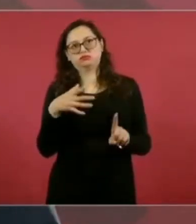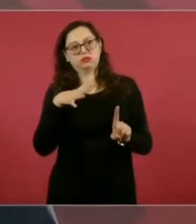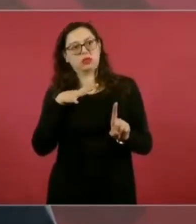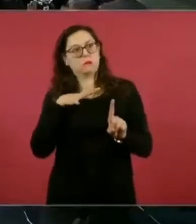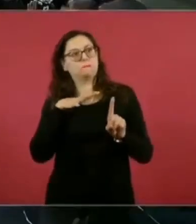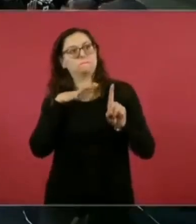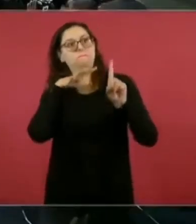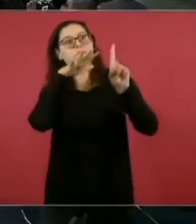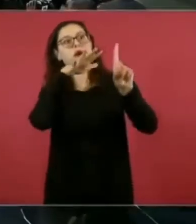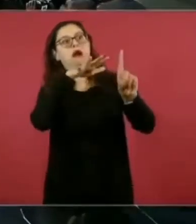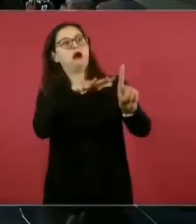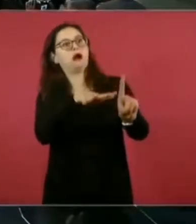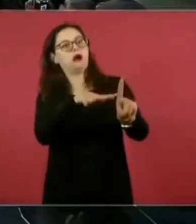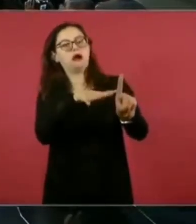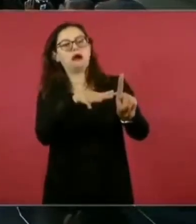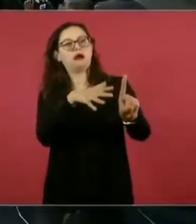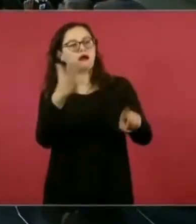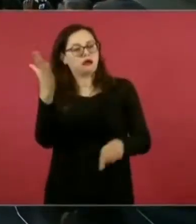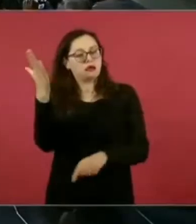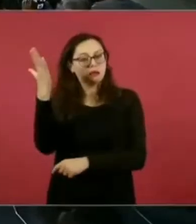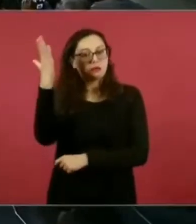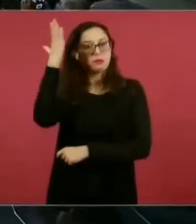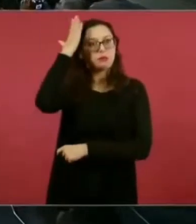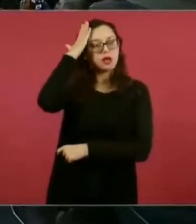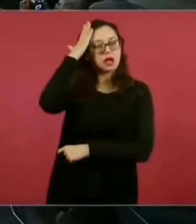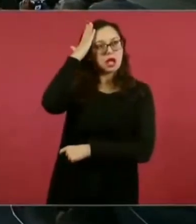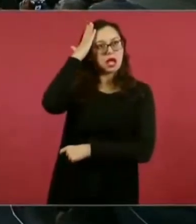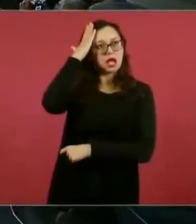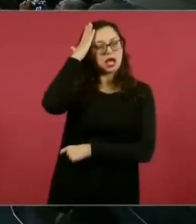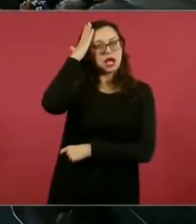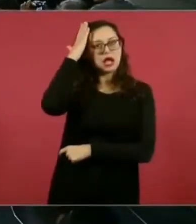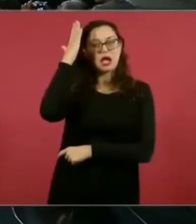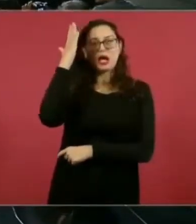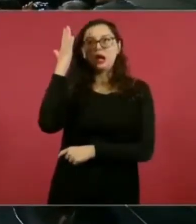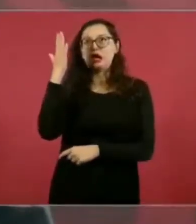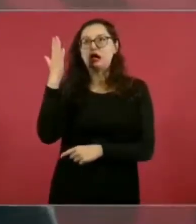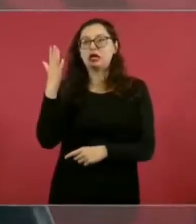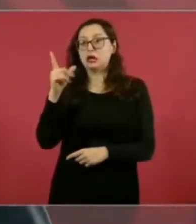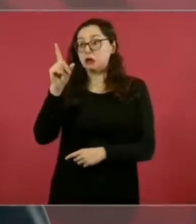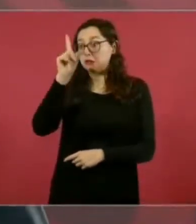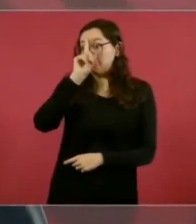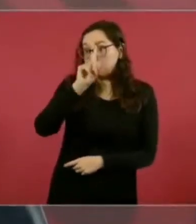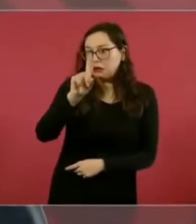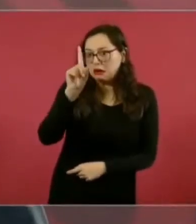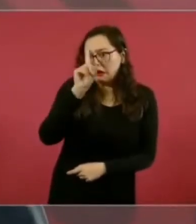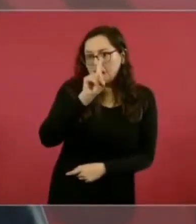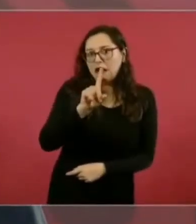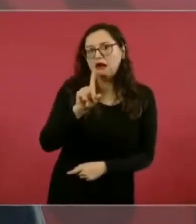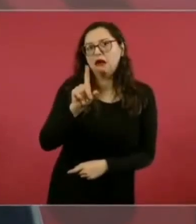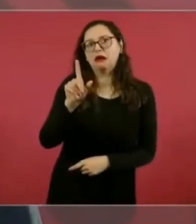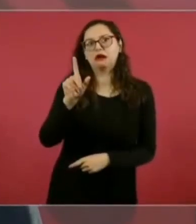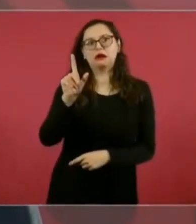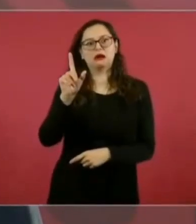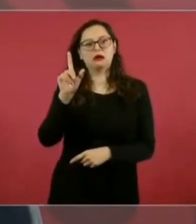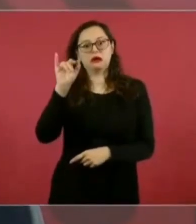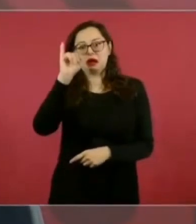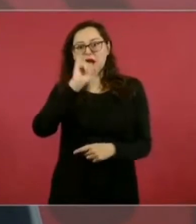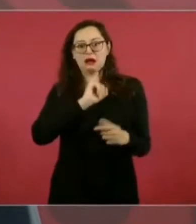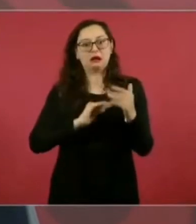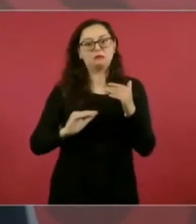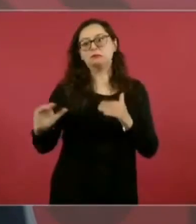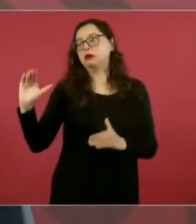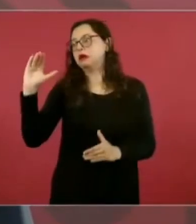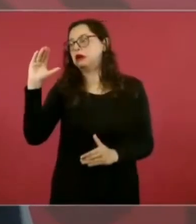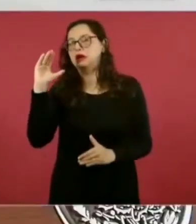ni líder moral, ni jefe máximo,